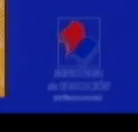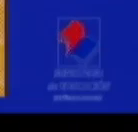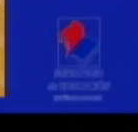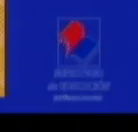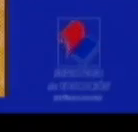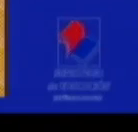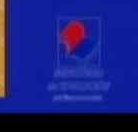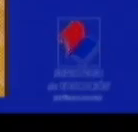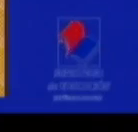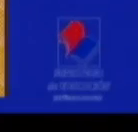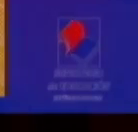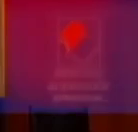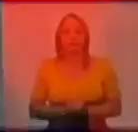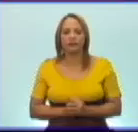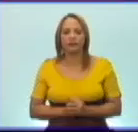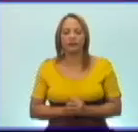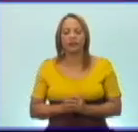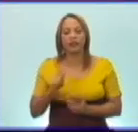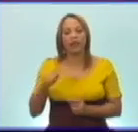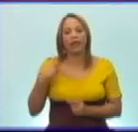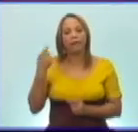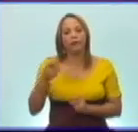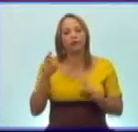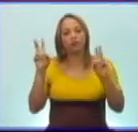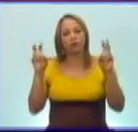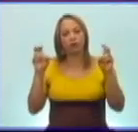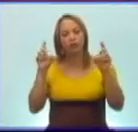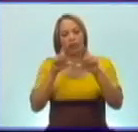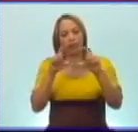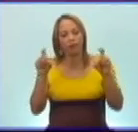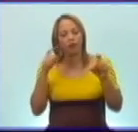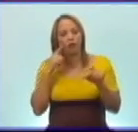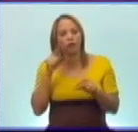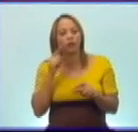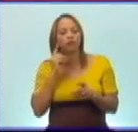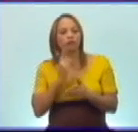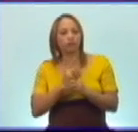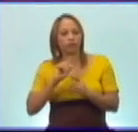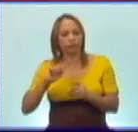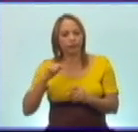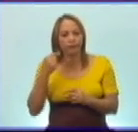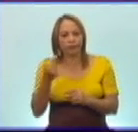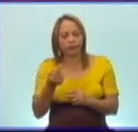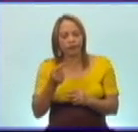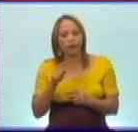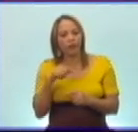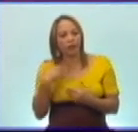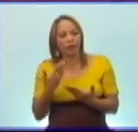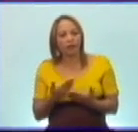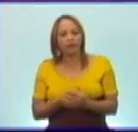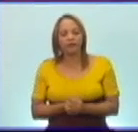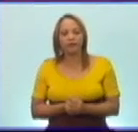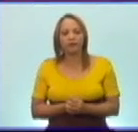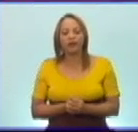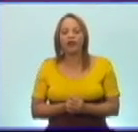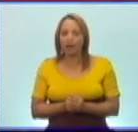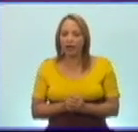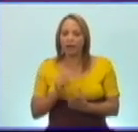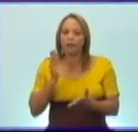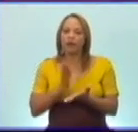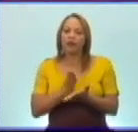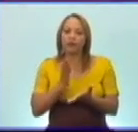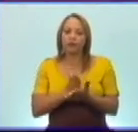En el próximo tema, cuando nos encontremos, vamos a estudiar